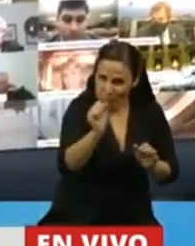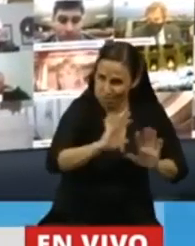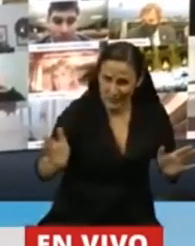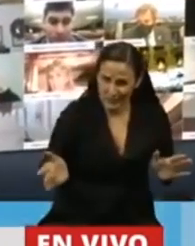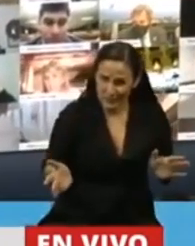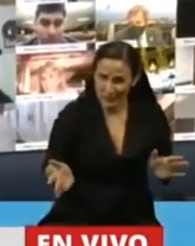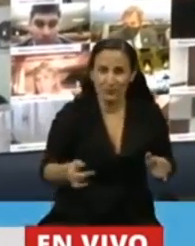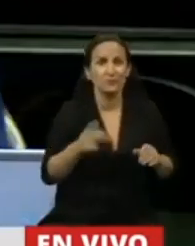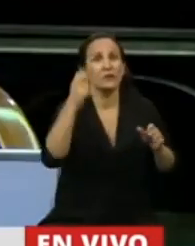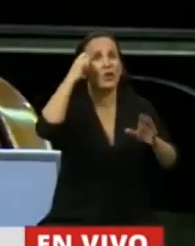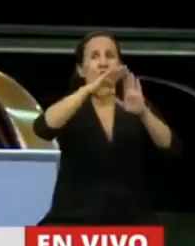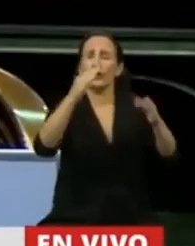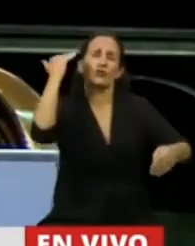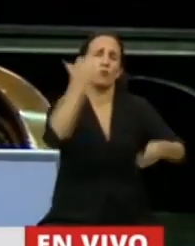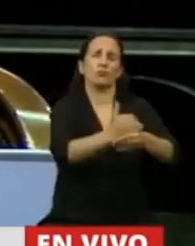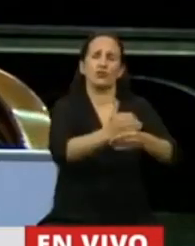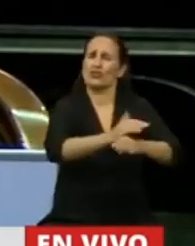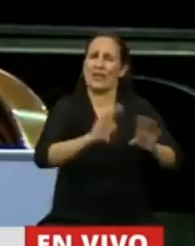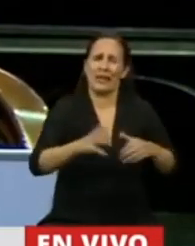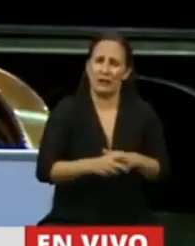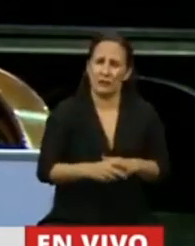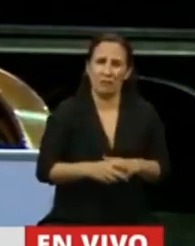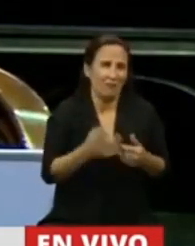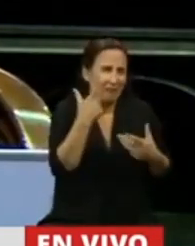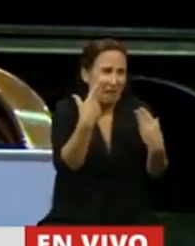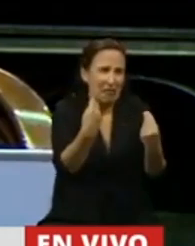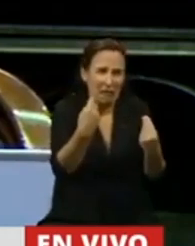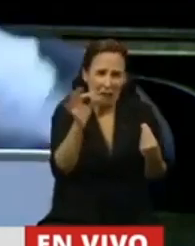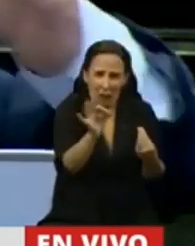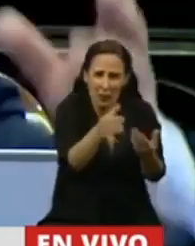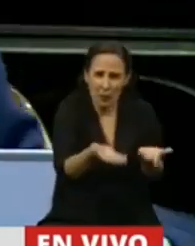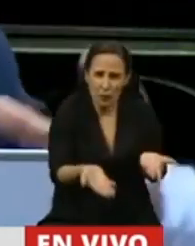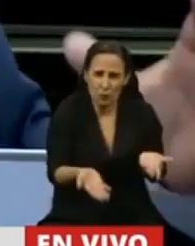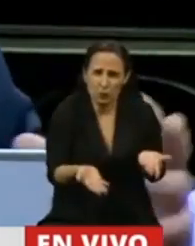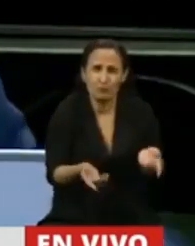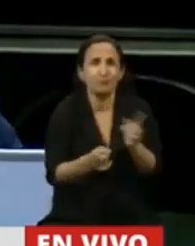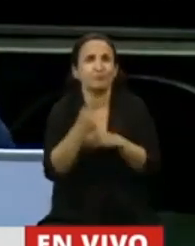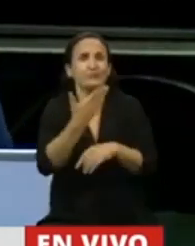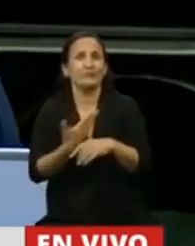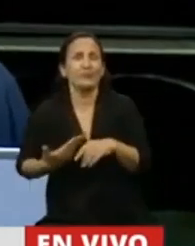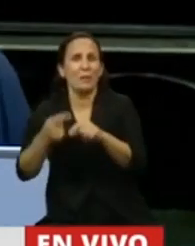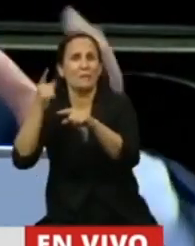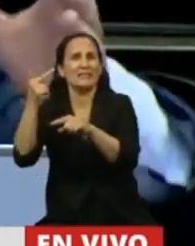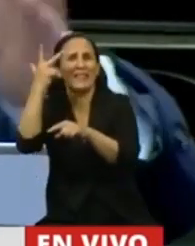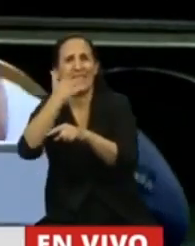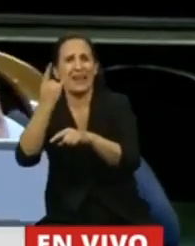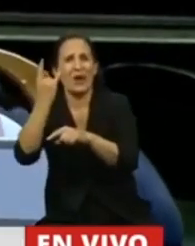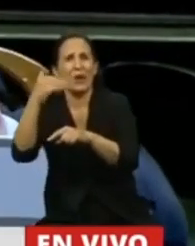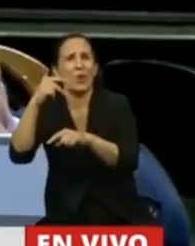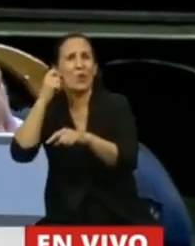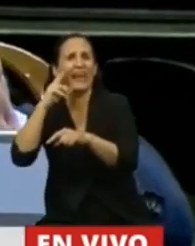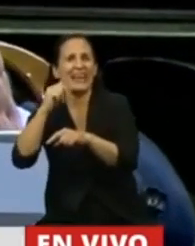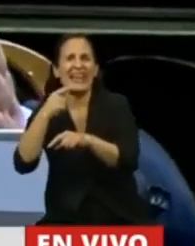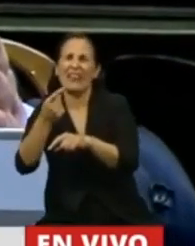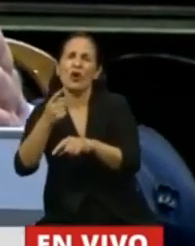cerraron el Congreso lo primero que tenía que ver con el virus. Hubo un presidente en Hungría que dijo ¿por qué no me reeligen por cuatro años más?